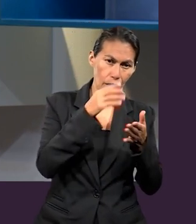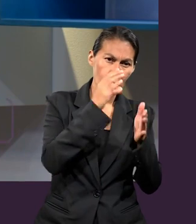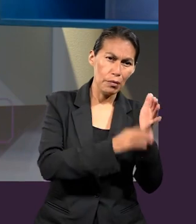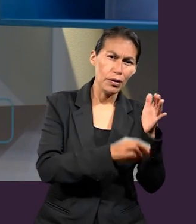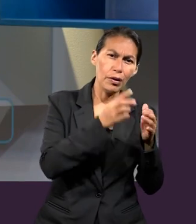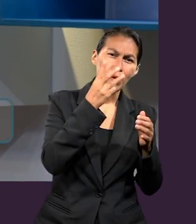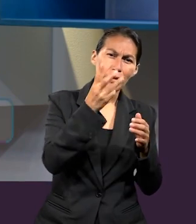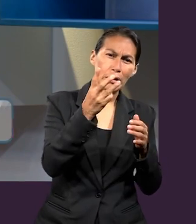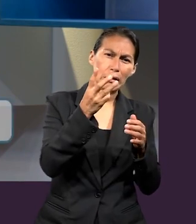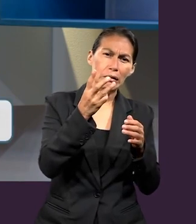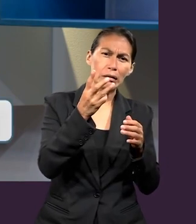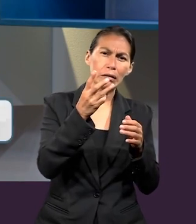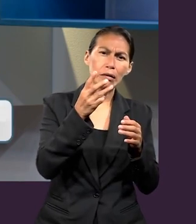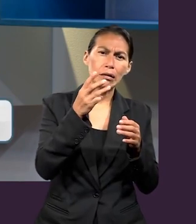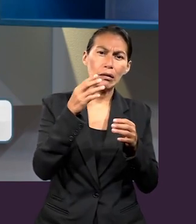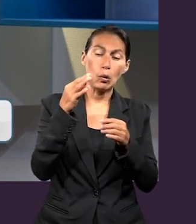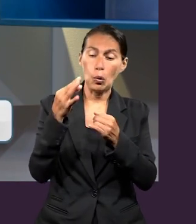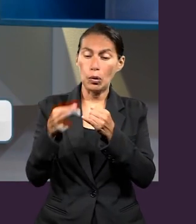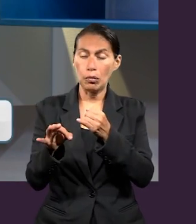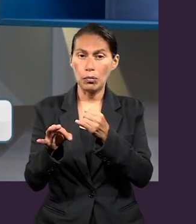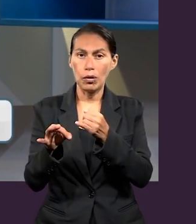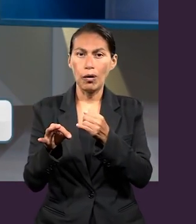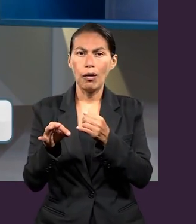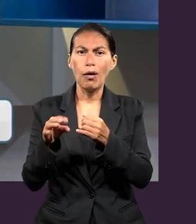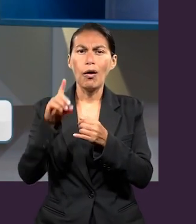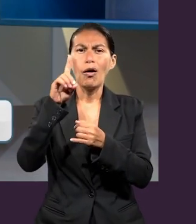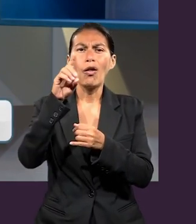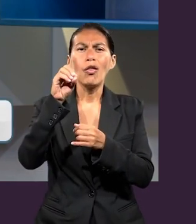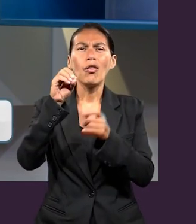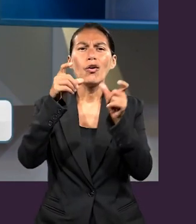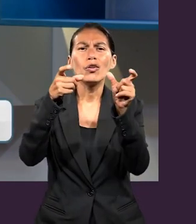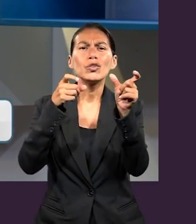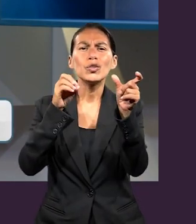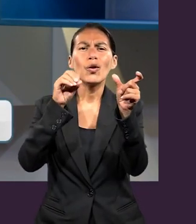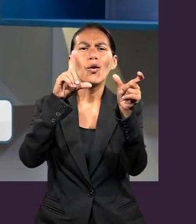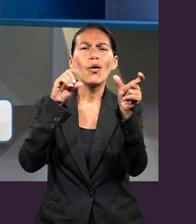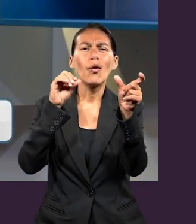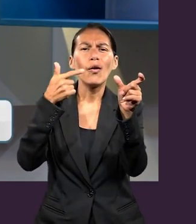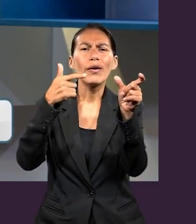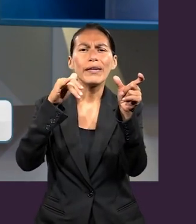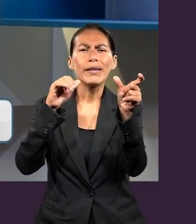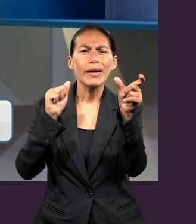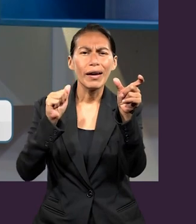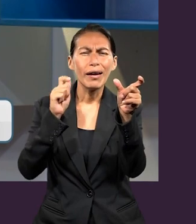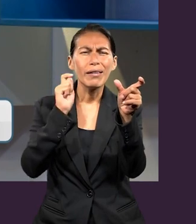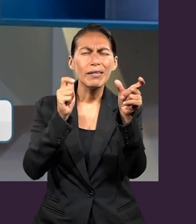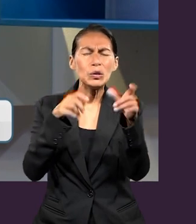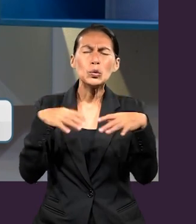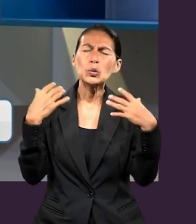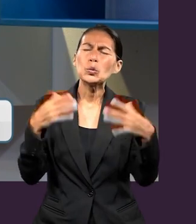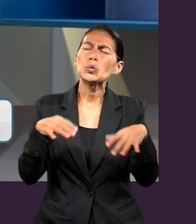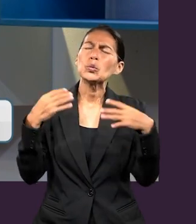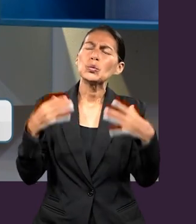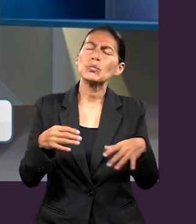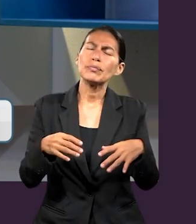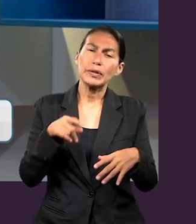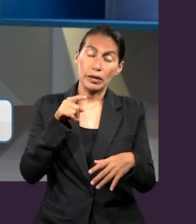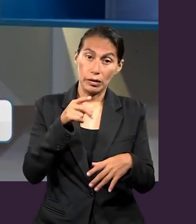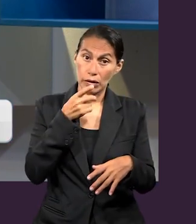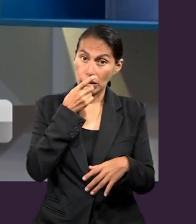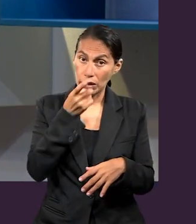contenido del capítulo 3 con una preciosa doxología. Dentro de lo que dice en esa doxología,